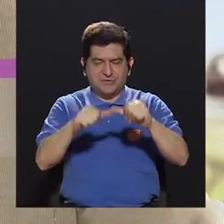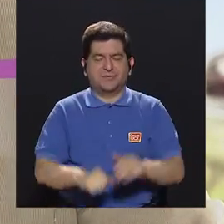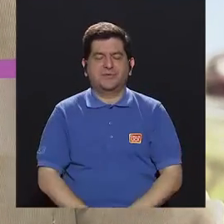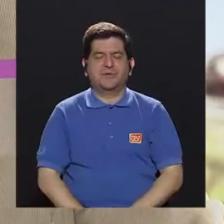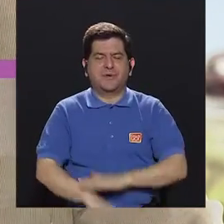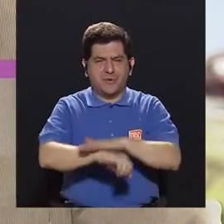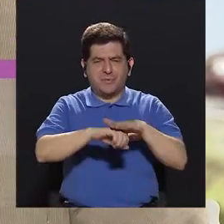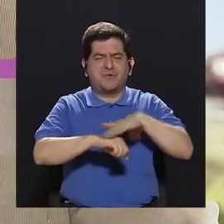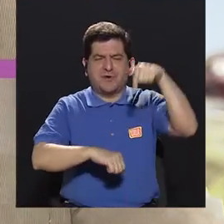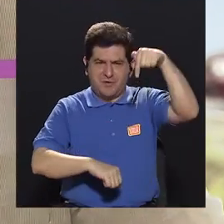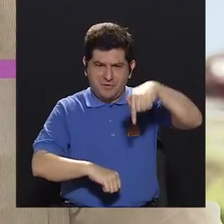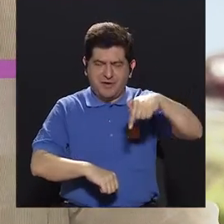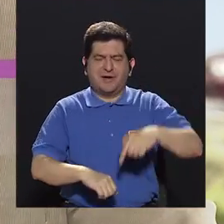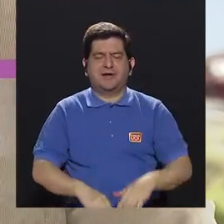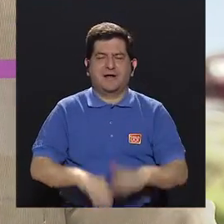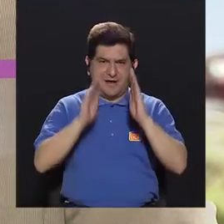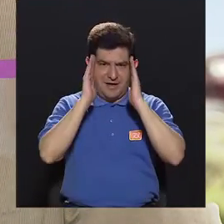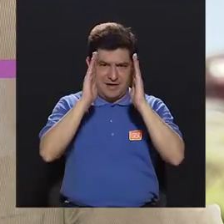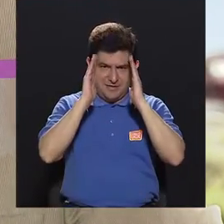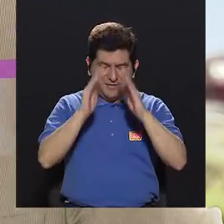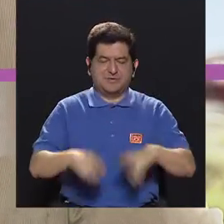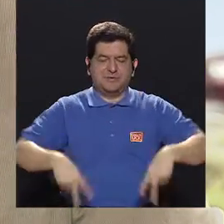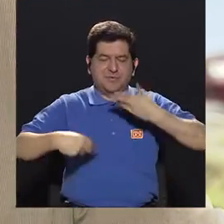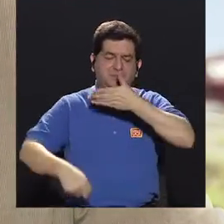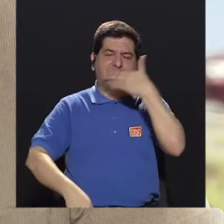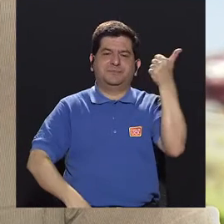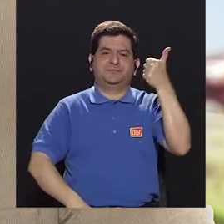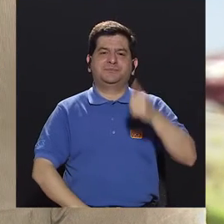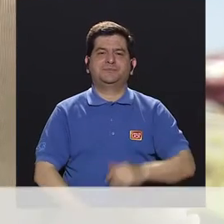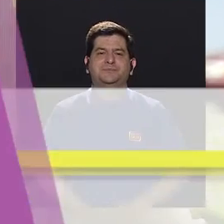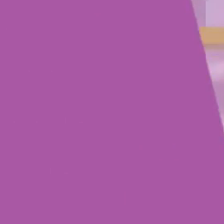ustedes, por favor quédense en estos lugares con Vivir Mejor.